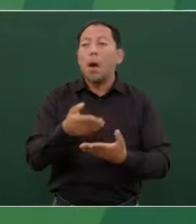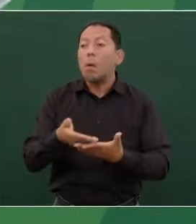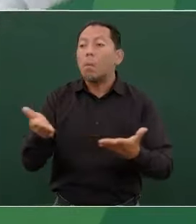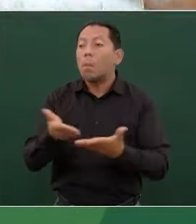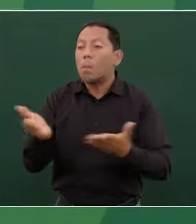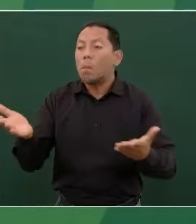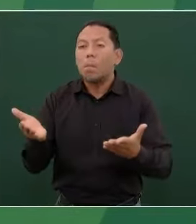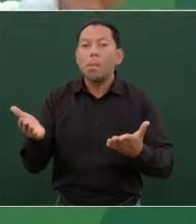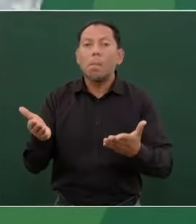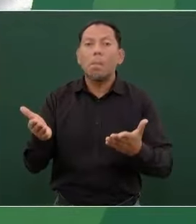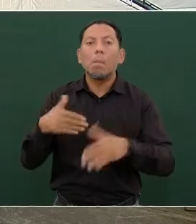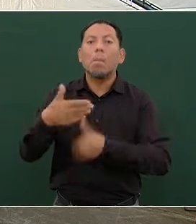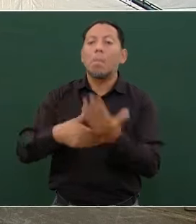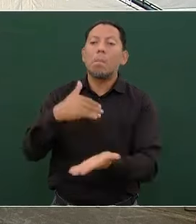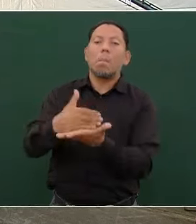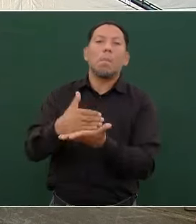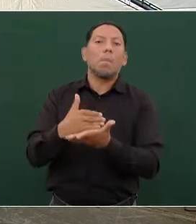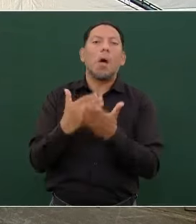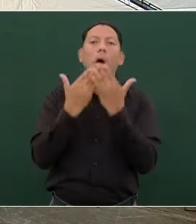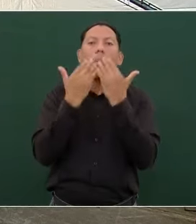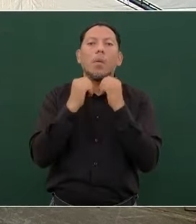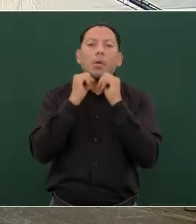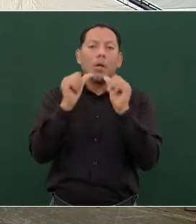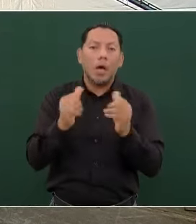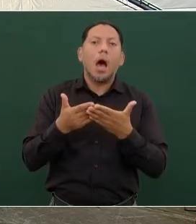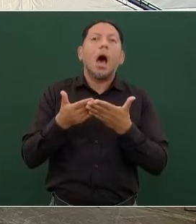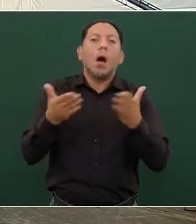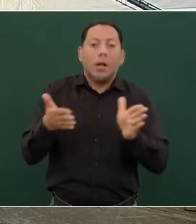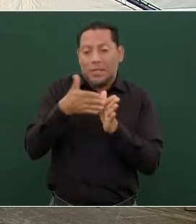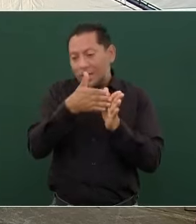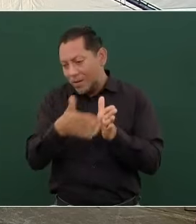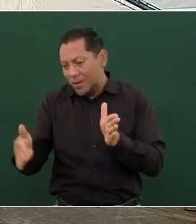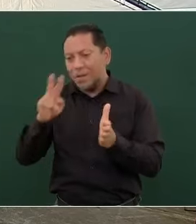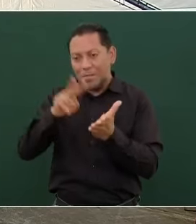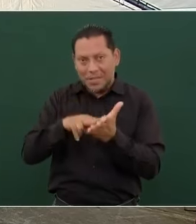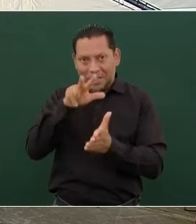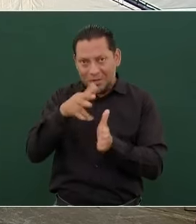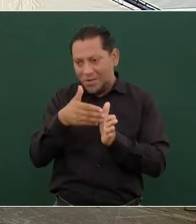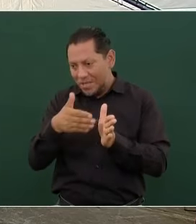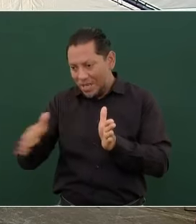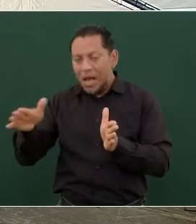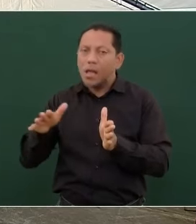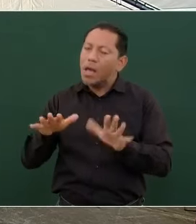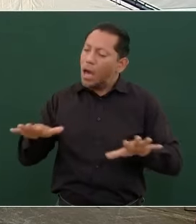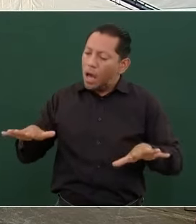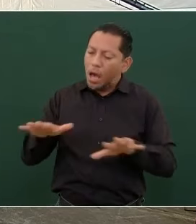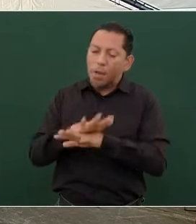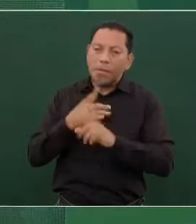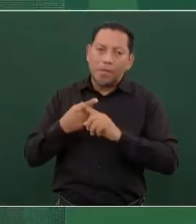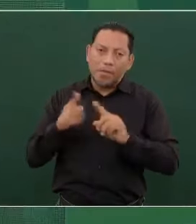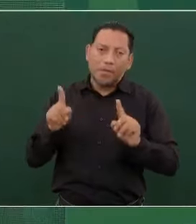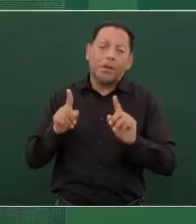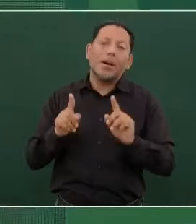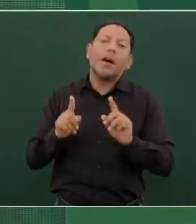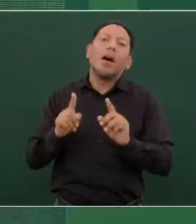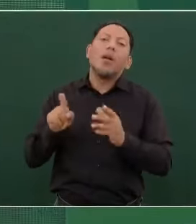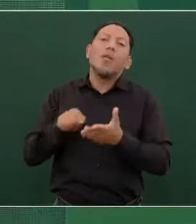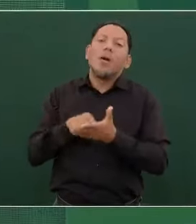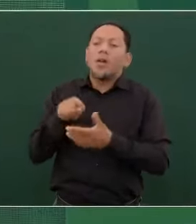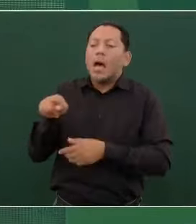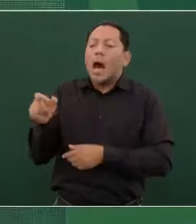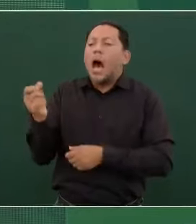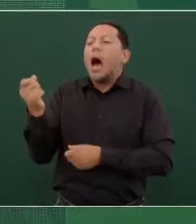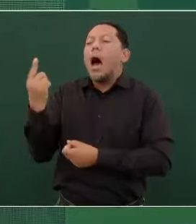eso no pasa, aunque todavía hay algunos lugares.